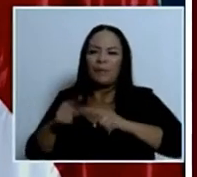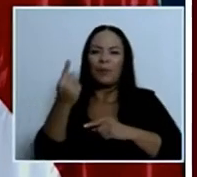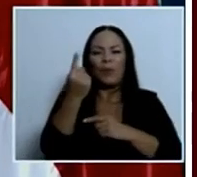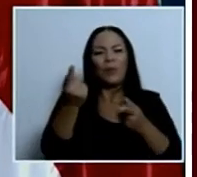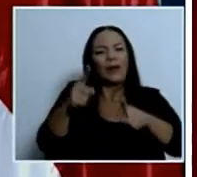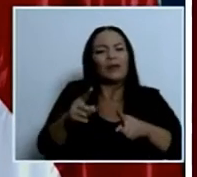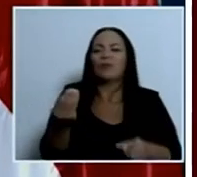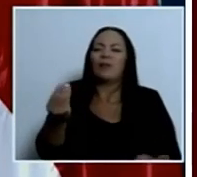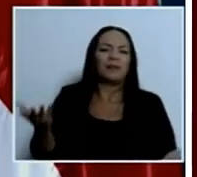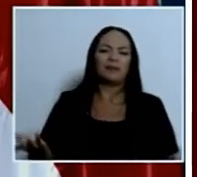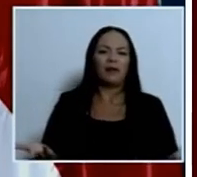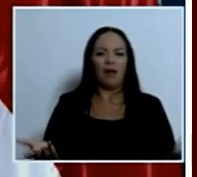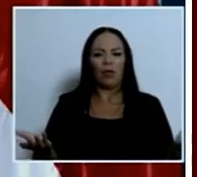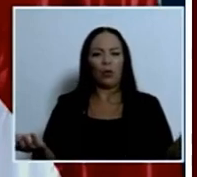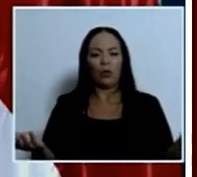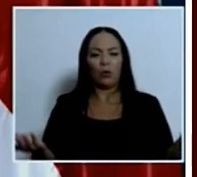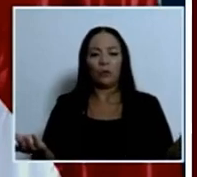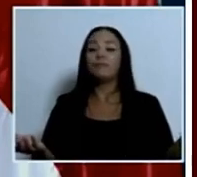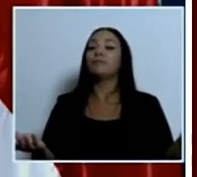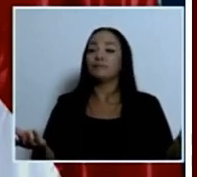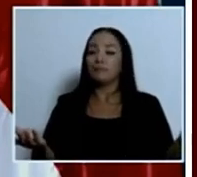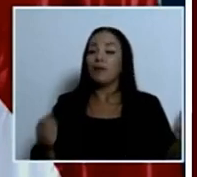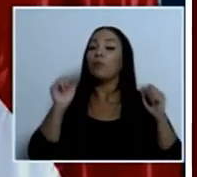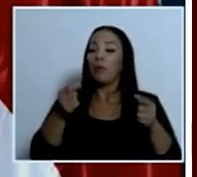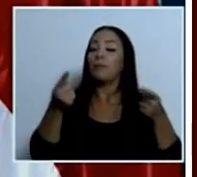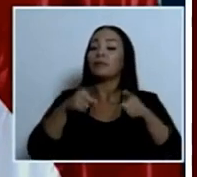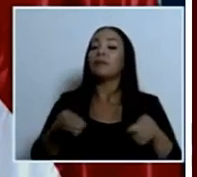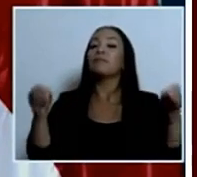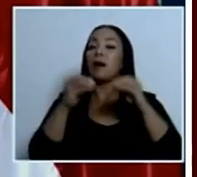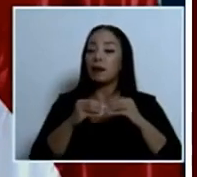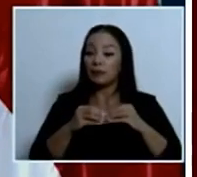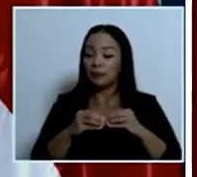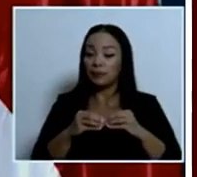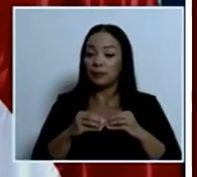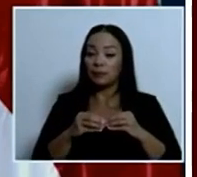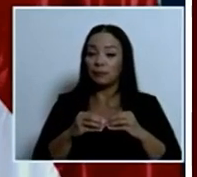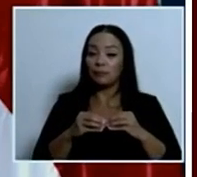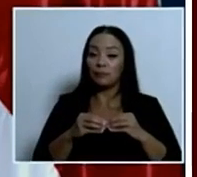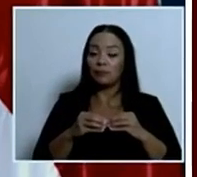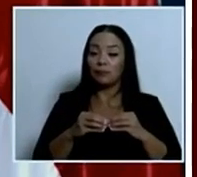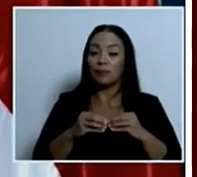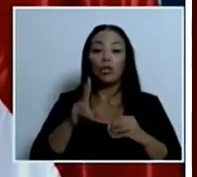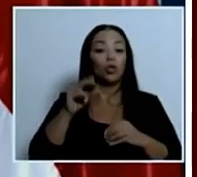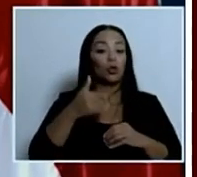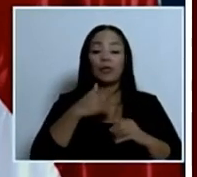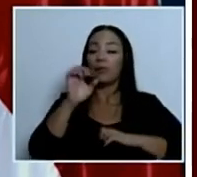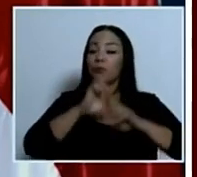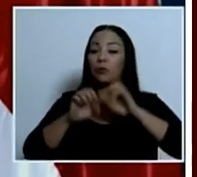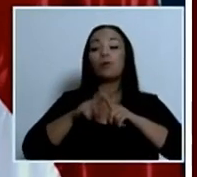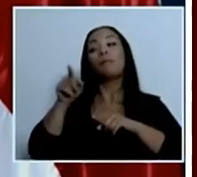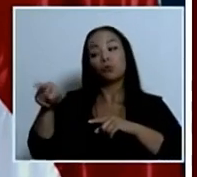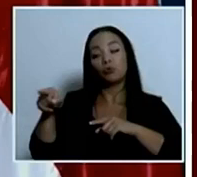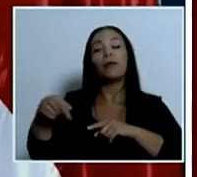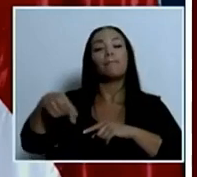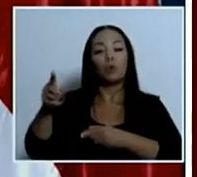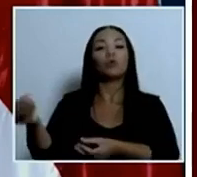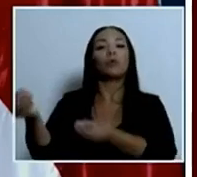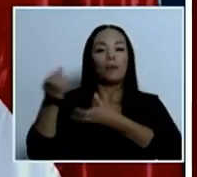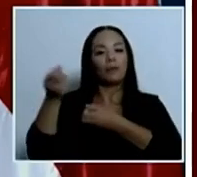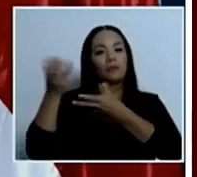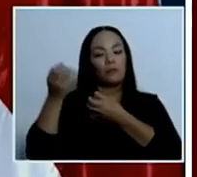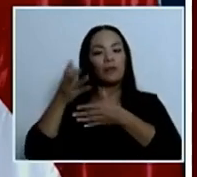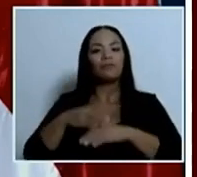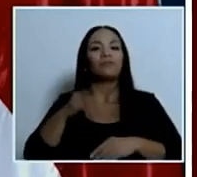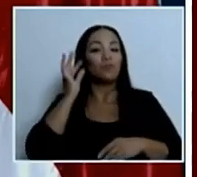y puede ser que se nos pasen lo que no tenemos si es una evaluación y usted va a rendir cuentas pronto. Yo sé que la niña quedó